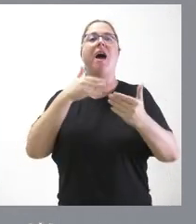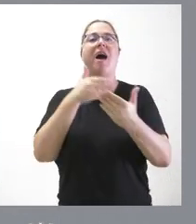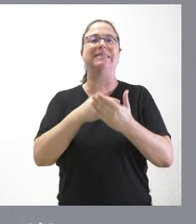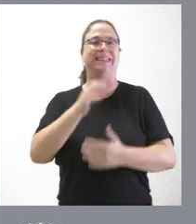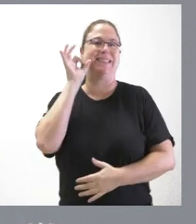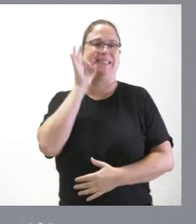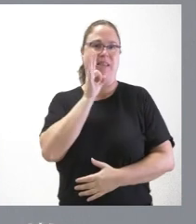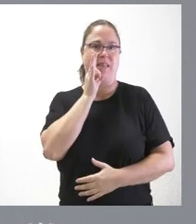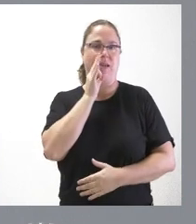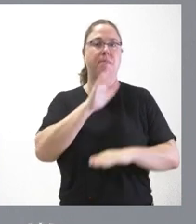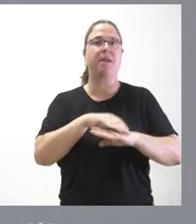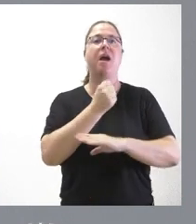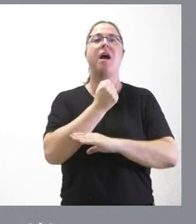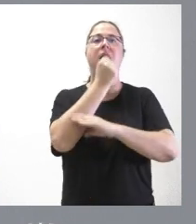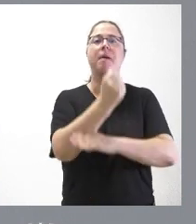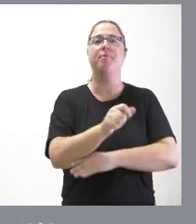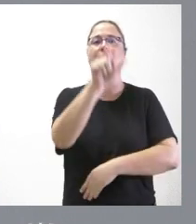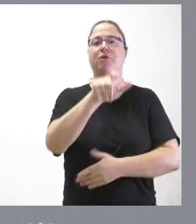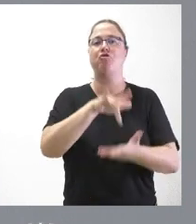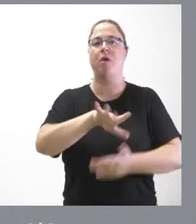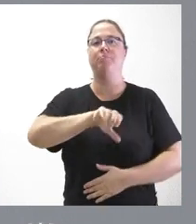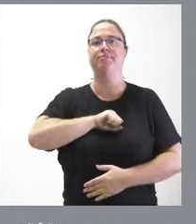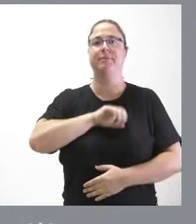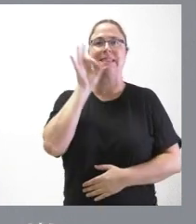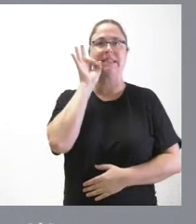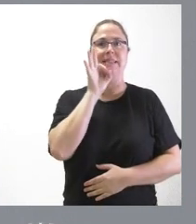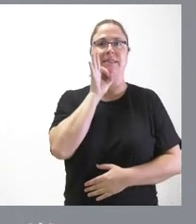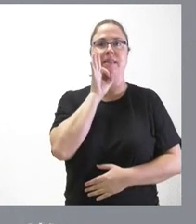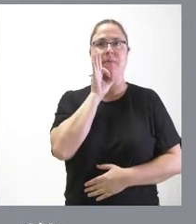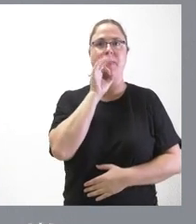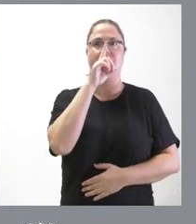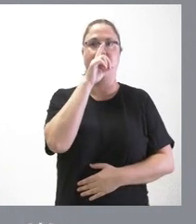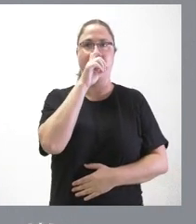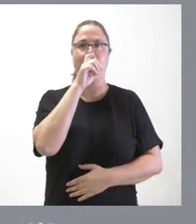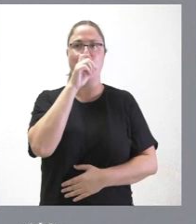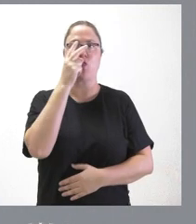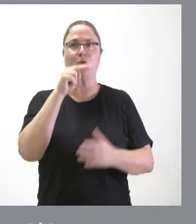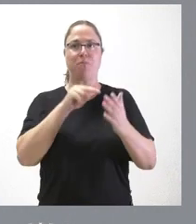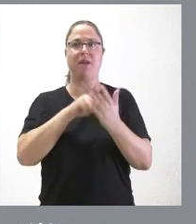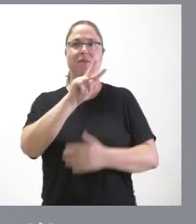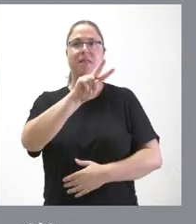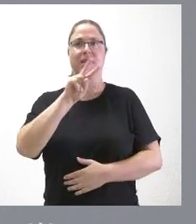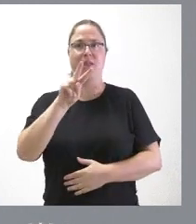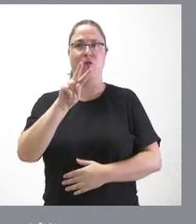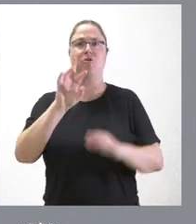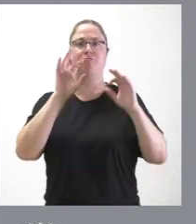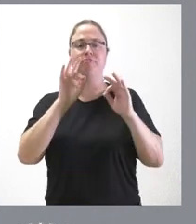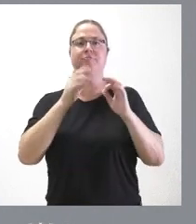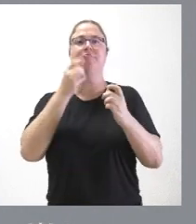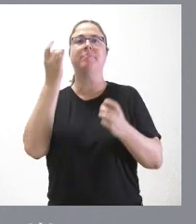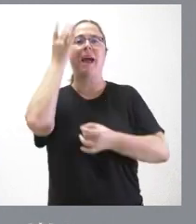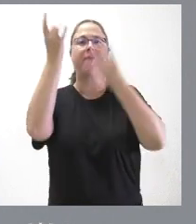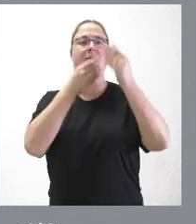las personas afectadas por esta patología. En el año 2022, las actividades llevadas a cabo en materia